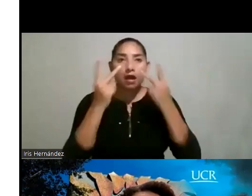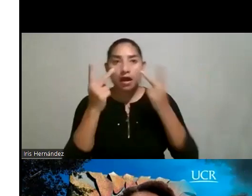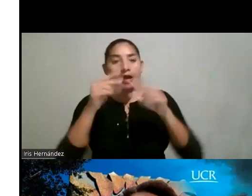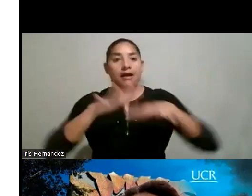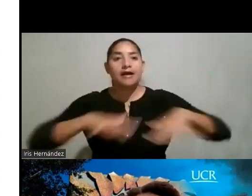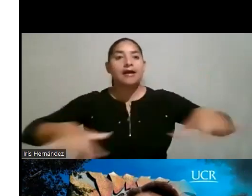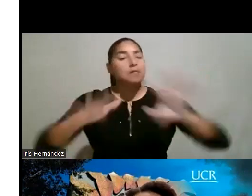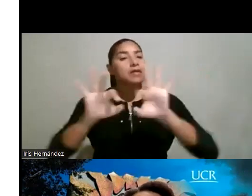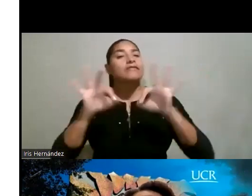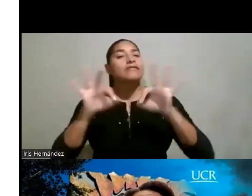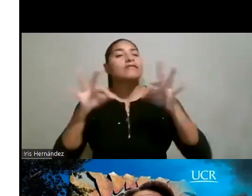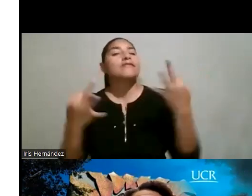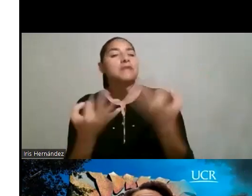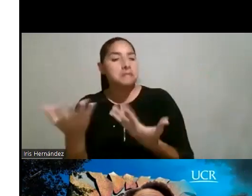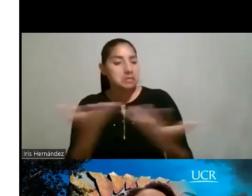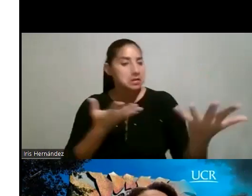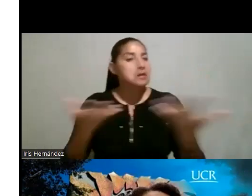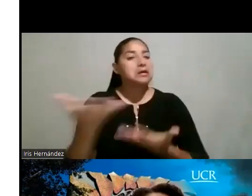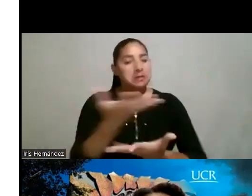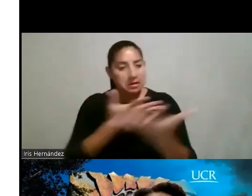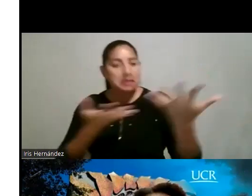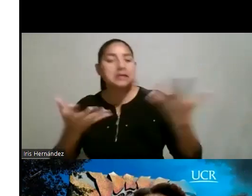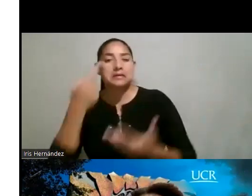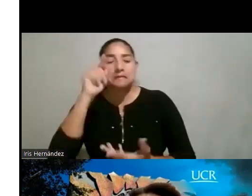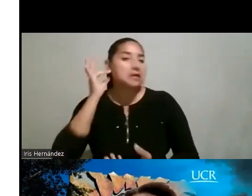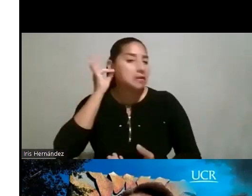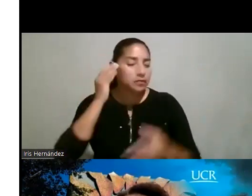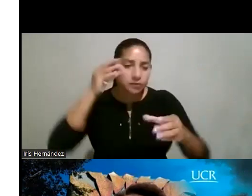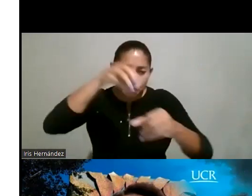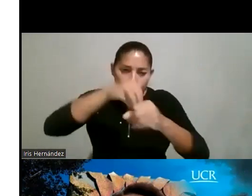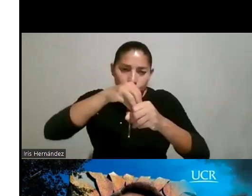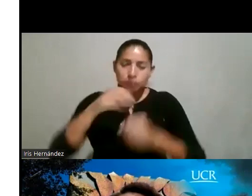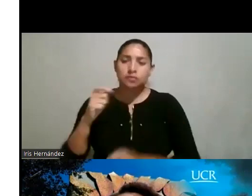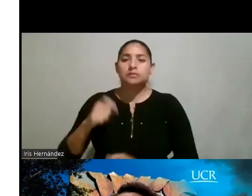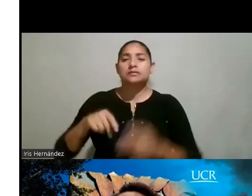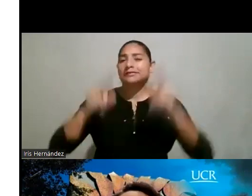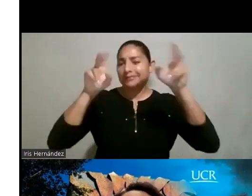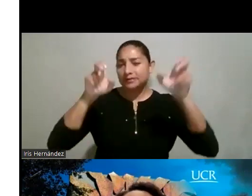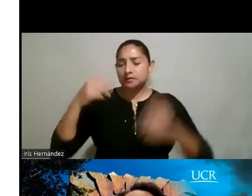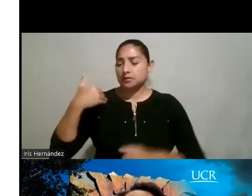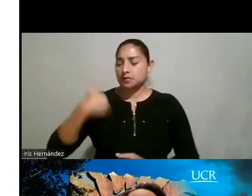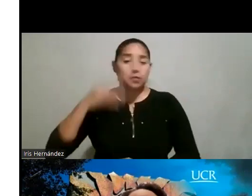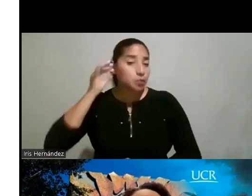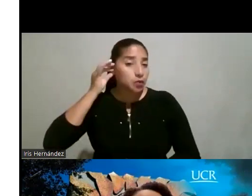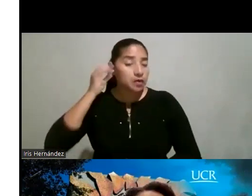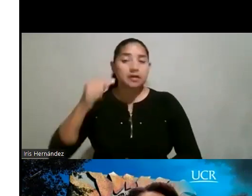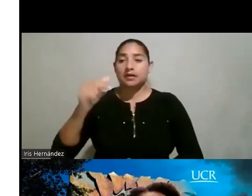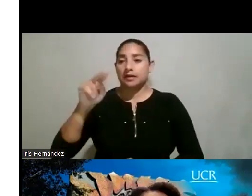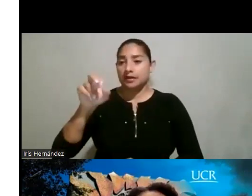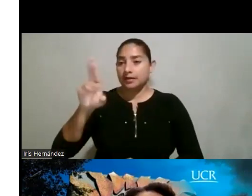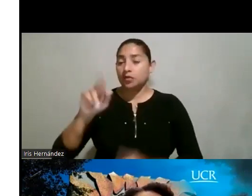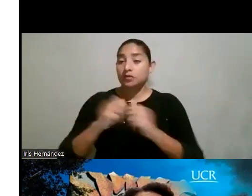ambiente para las mujeres. Se incluyó la perspectiva de género en la feria ocasional, se hizo un